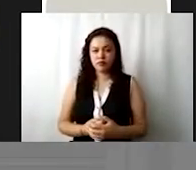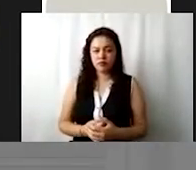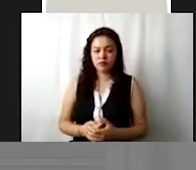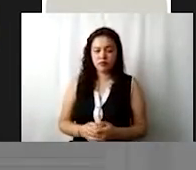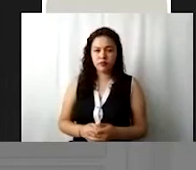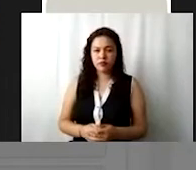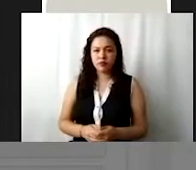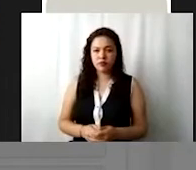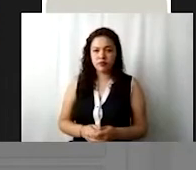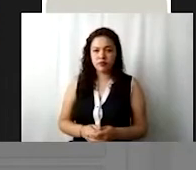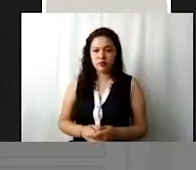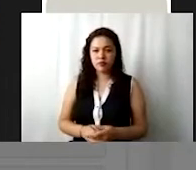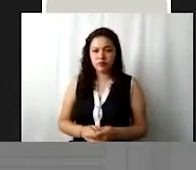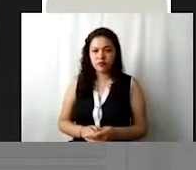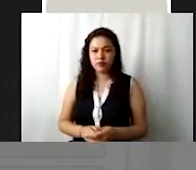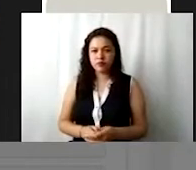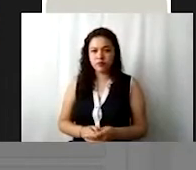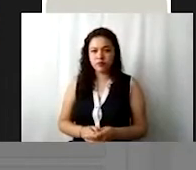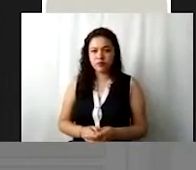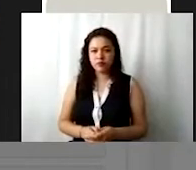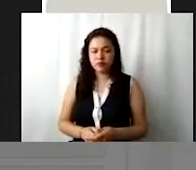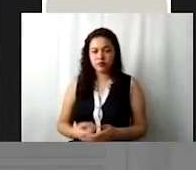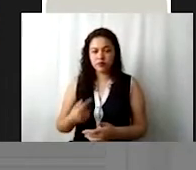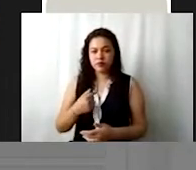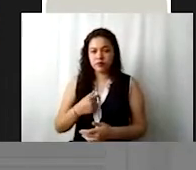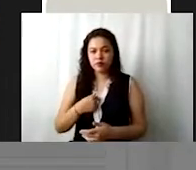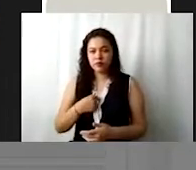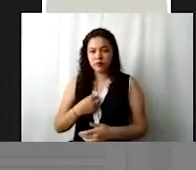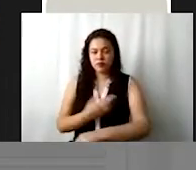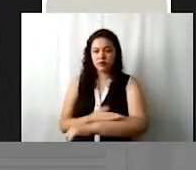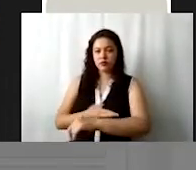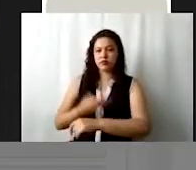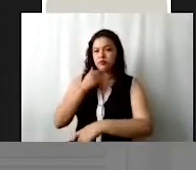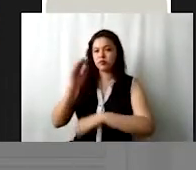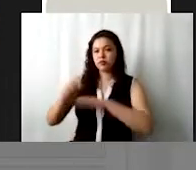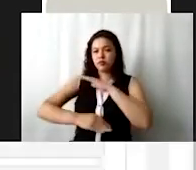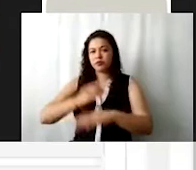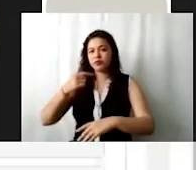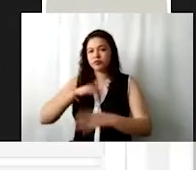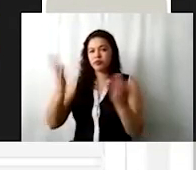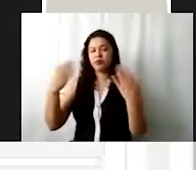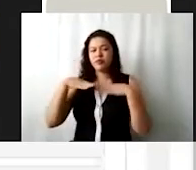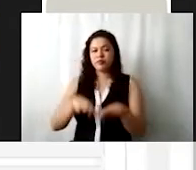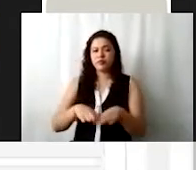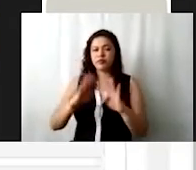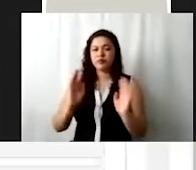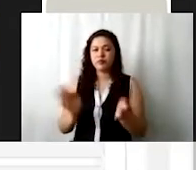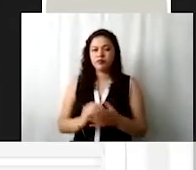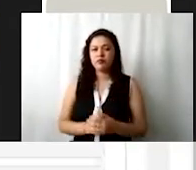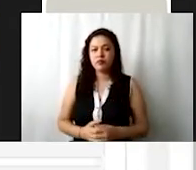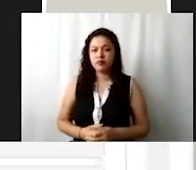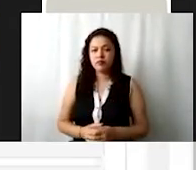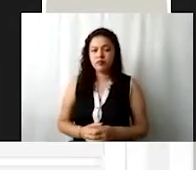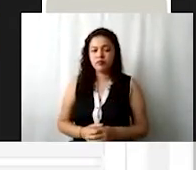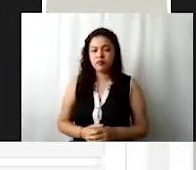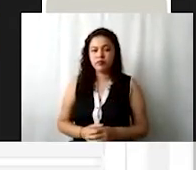Ajá. Me va a indicar que se ha registrado con éxito y, bueno, voy a dar la opción de cerrar. Una vez